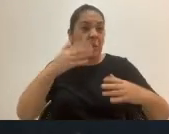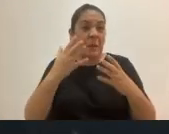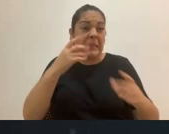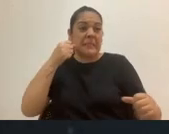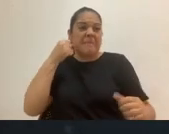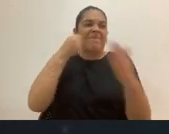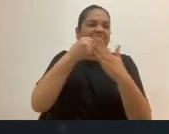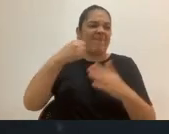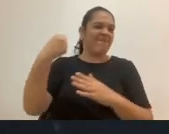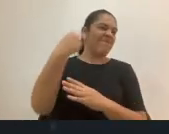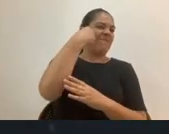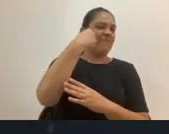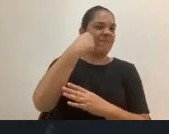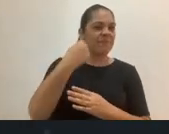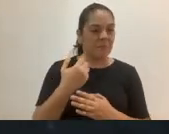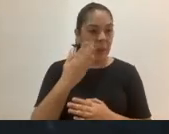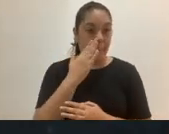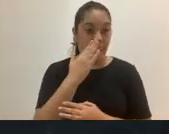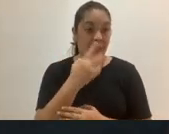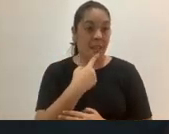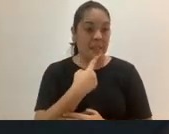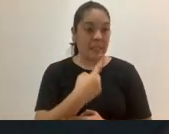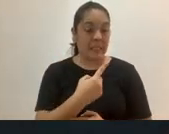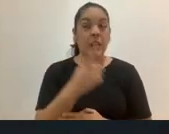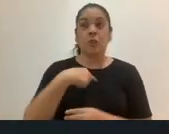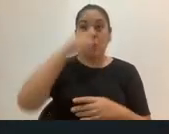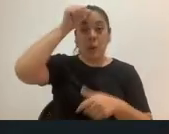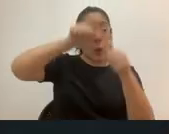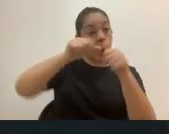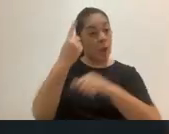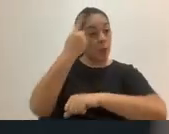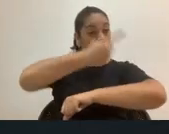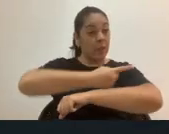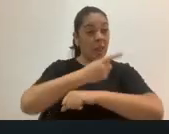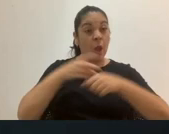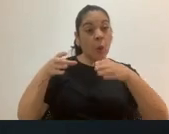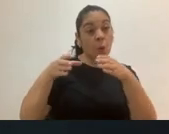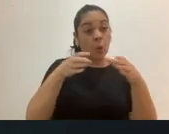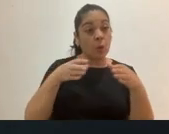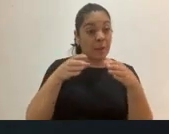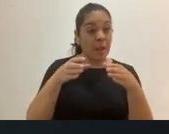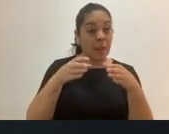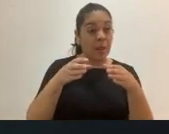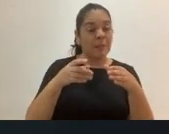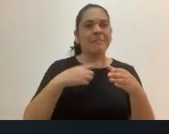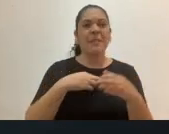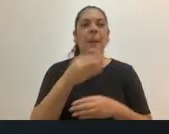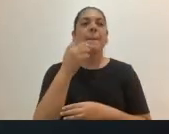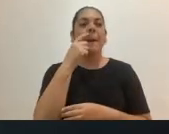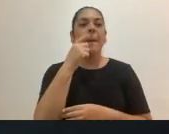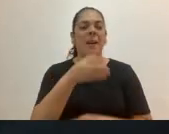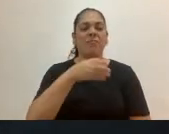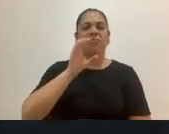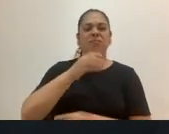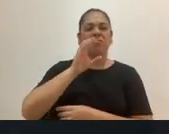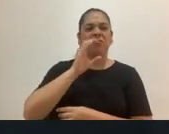madre, decía. Recuerdo un día que celebramos un cumpleaños. Mi padre insistía en beber más, comenzó a dar